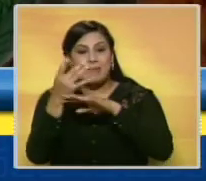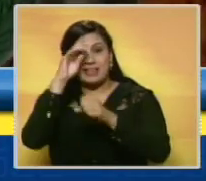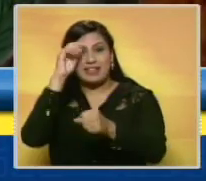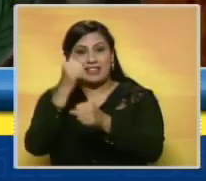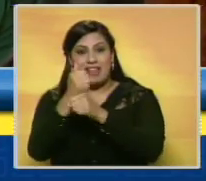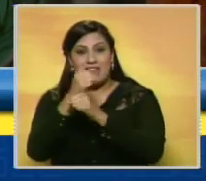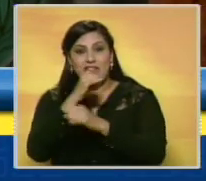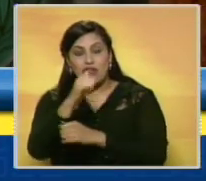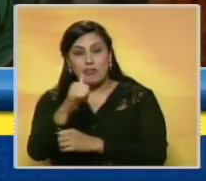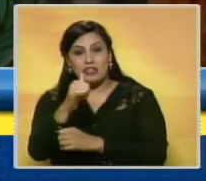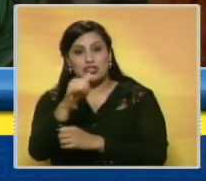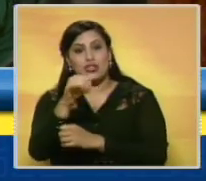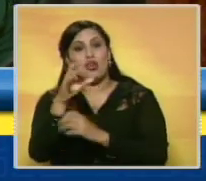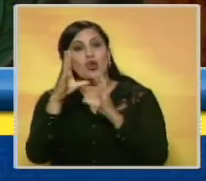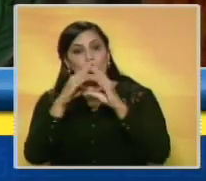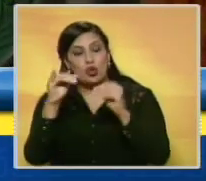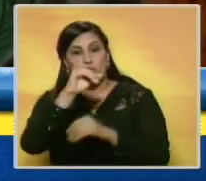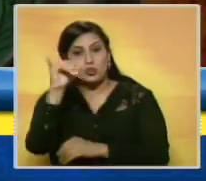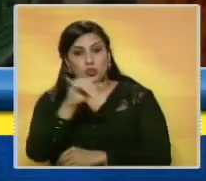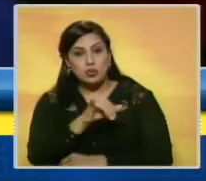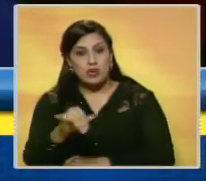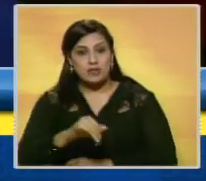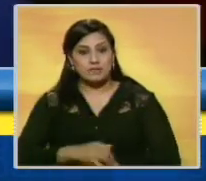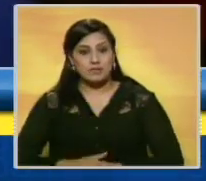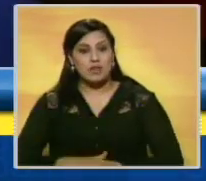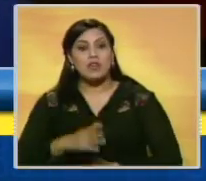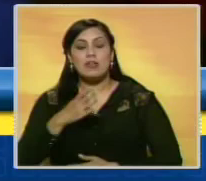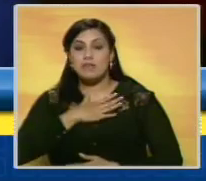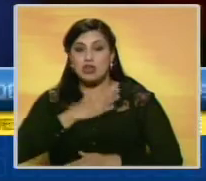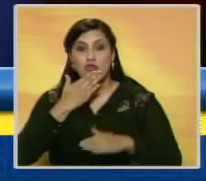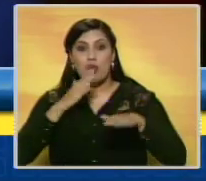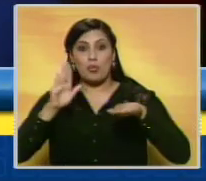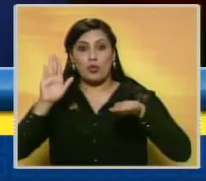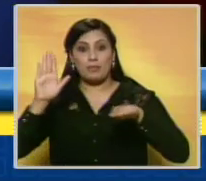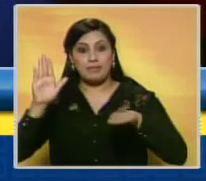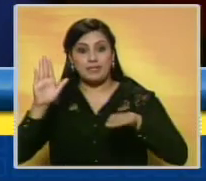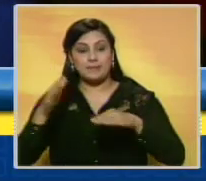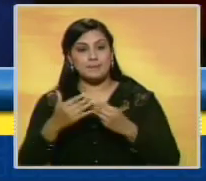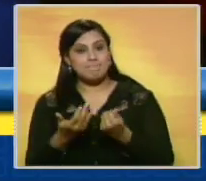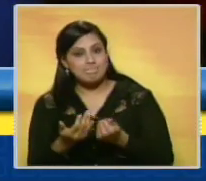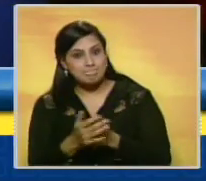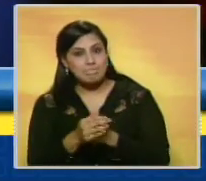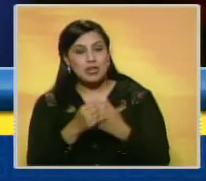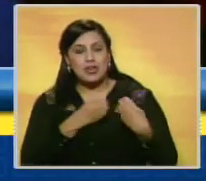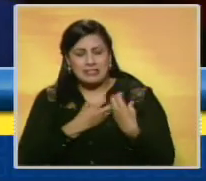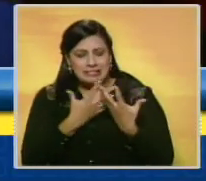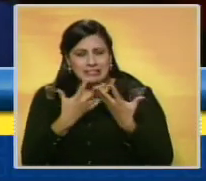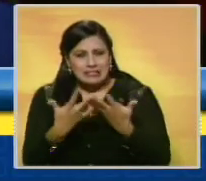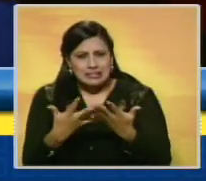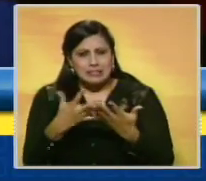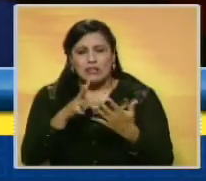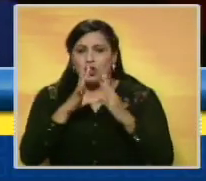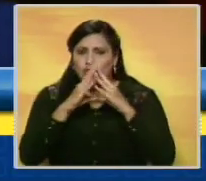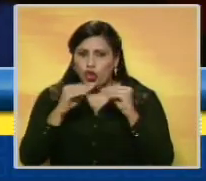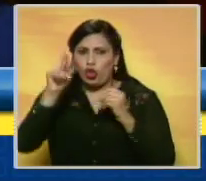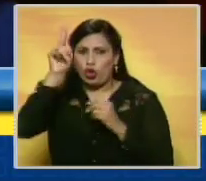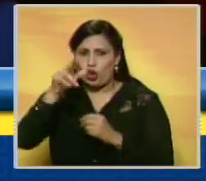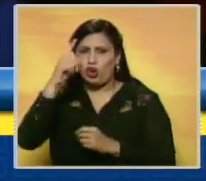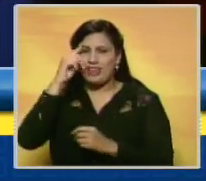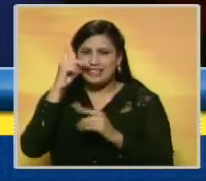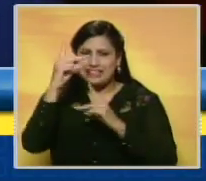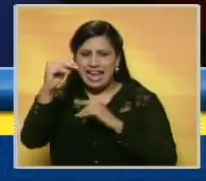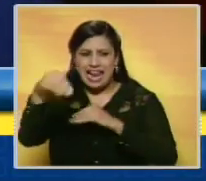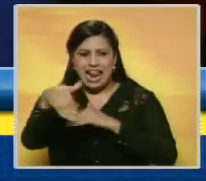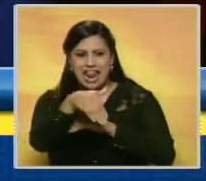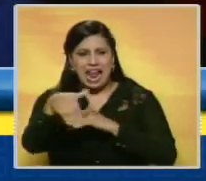en la cobertura de las noticias en la región zuliana. Es compromiso, es entrega porque todos los días salimos a la